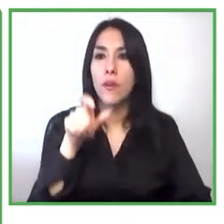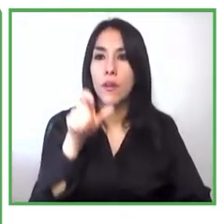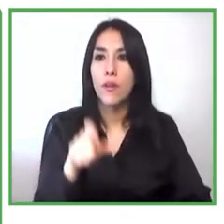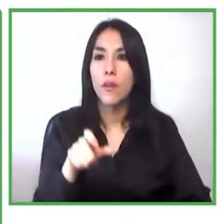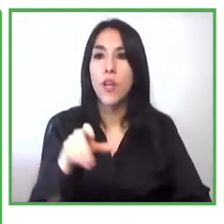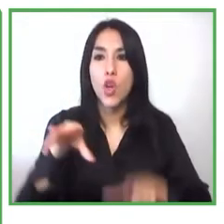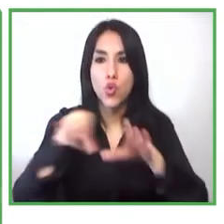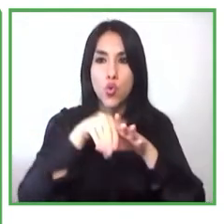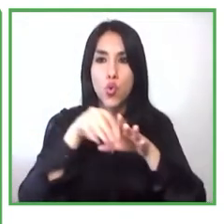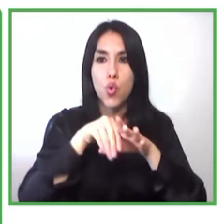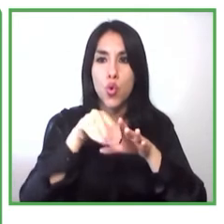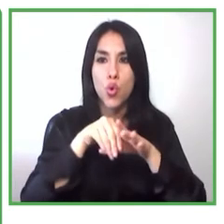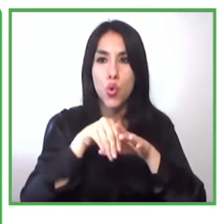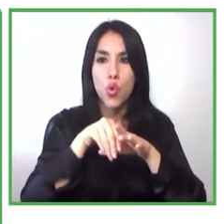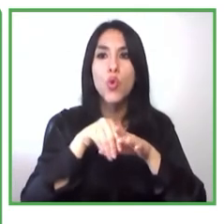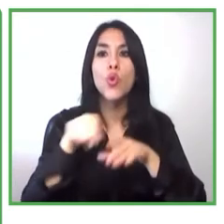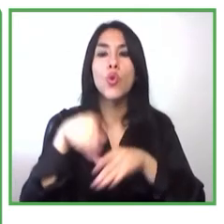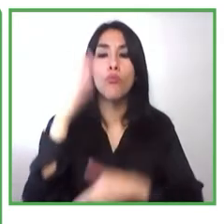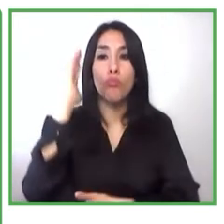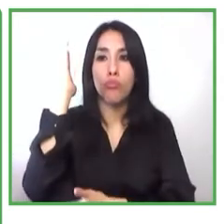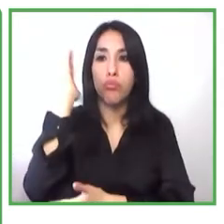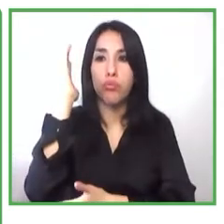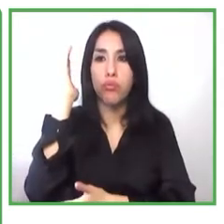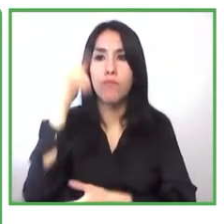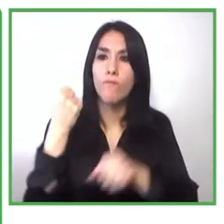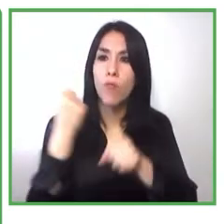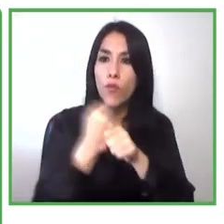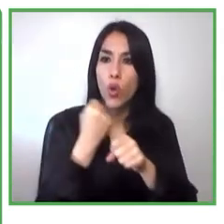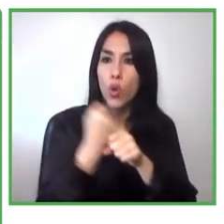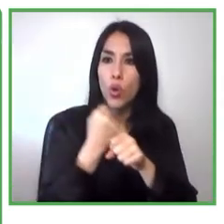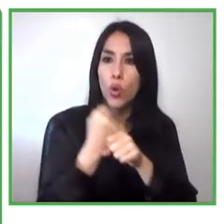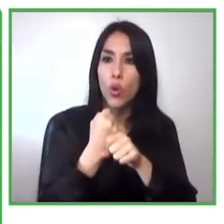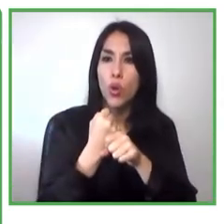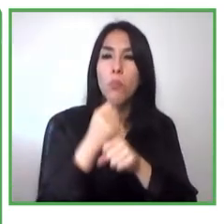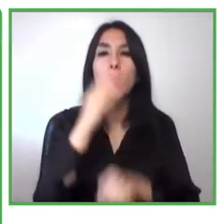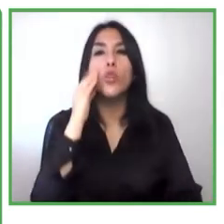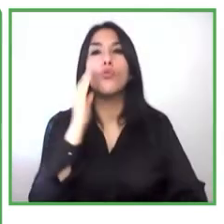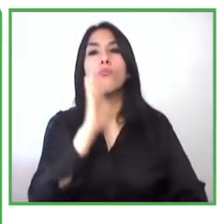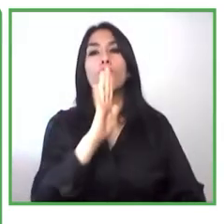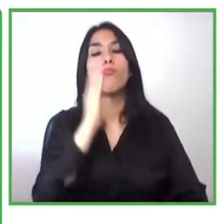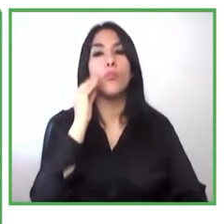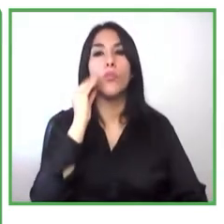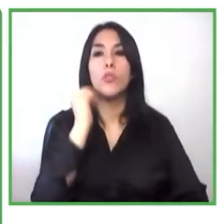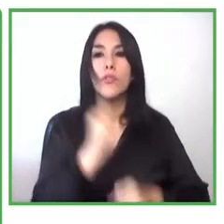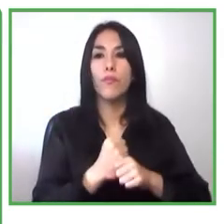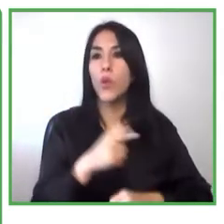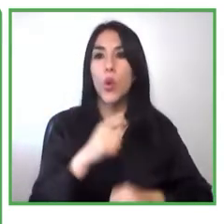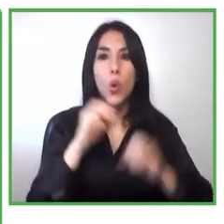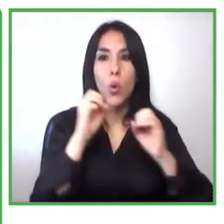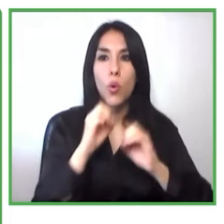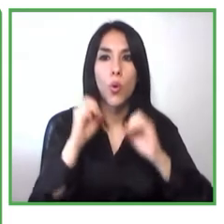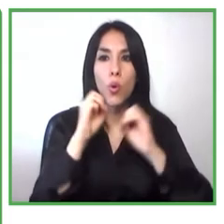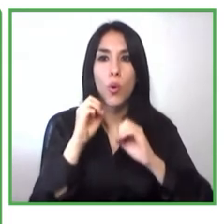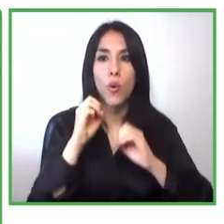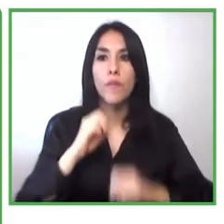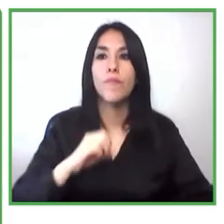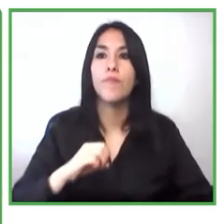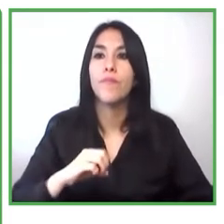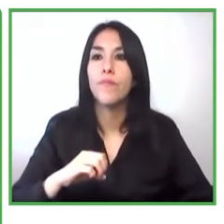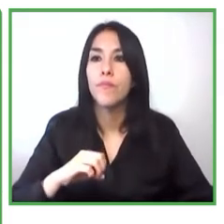trabajando no tienen los conocimientos ni las herramientas para apoyar el emprendimiento